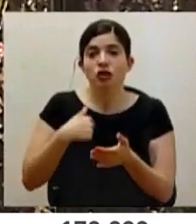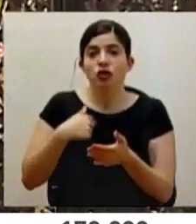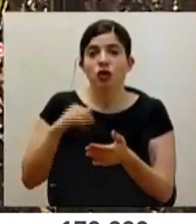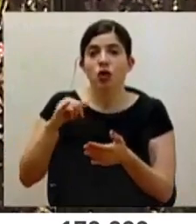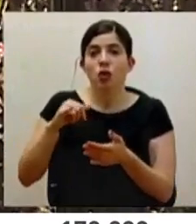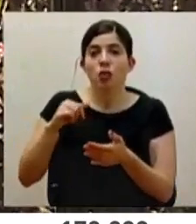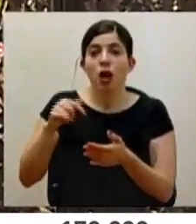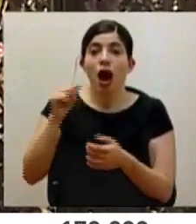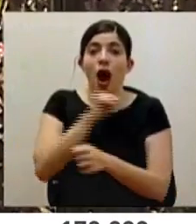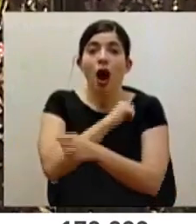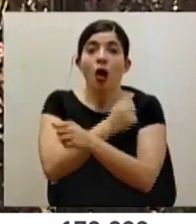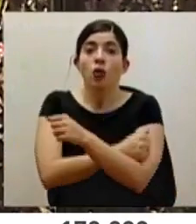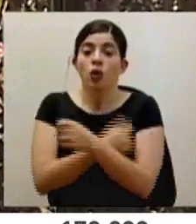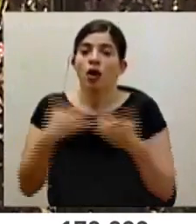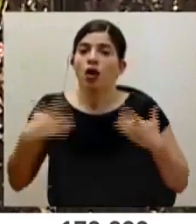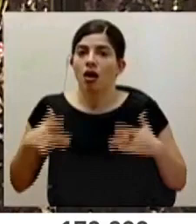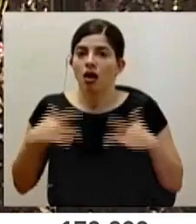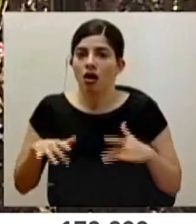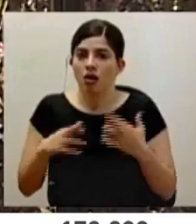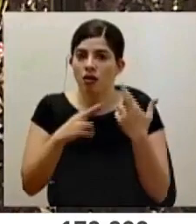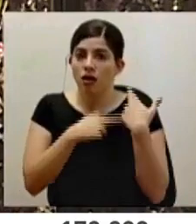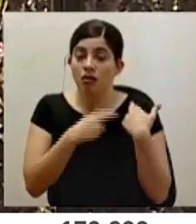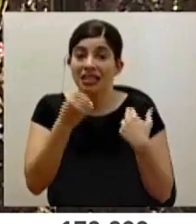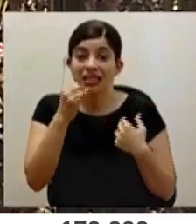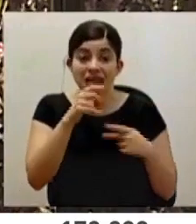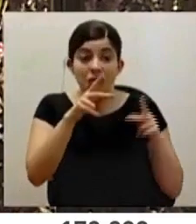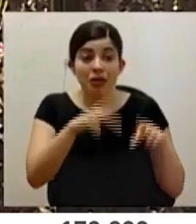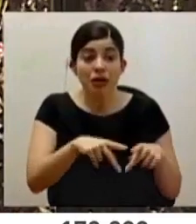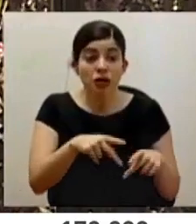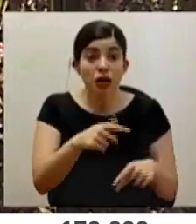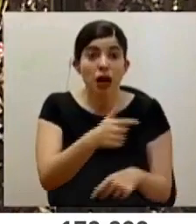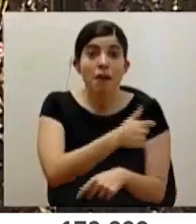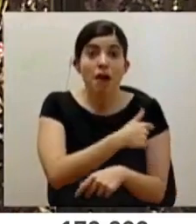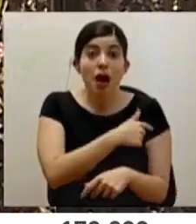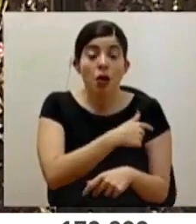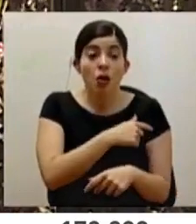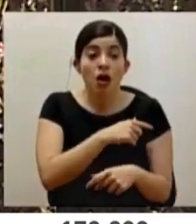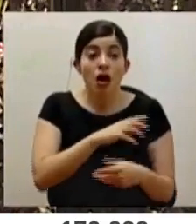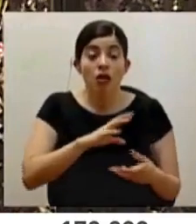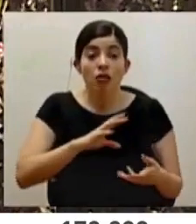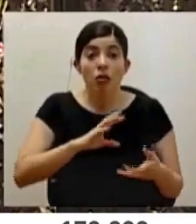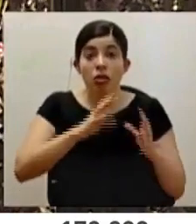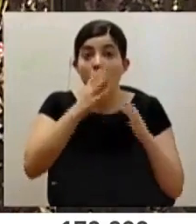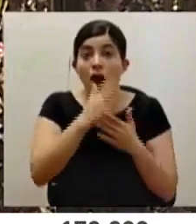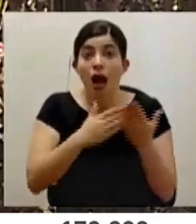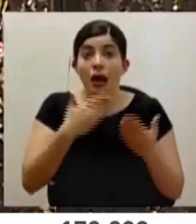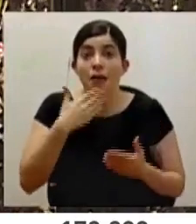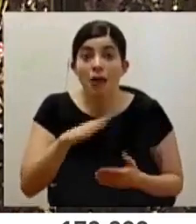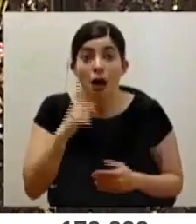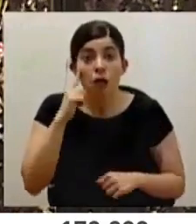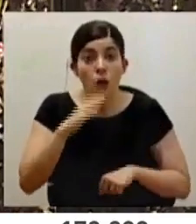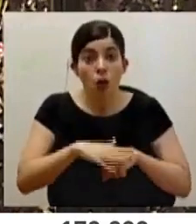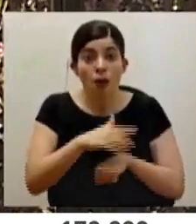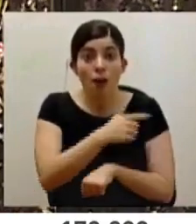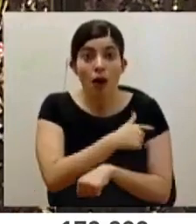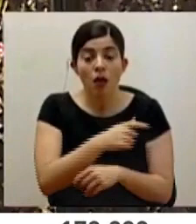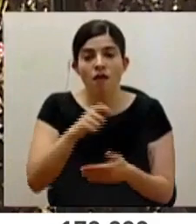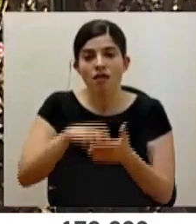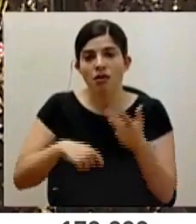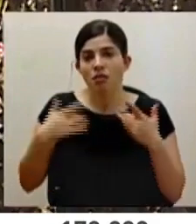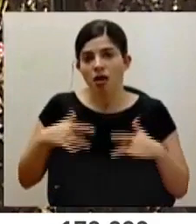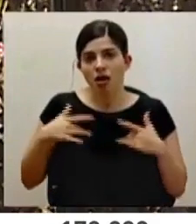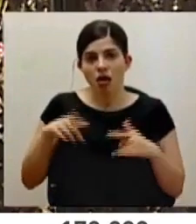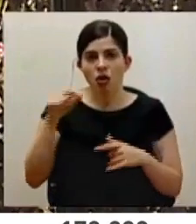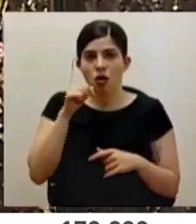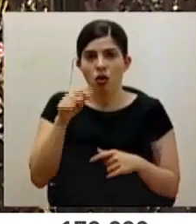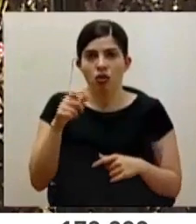y exime a las autoridades si hay reacciones adversas a las vacunas que sufran los ciudadanos. Tomando en cuenta ahora